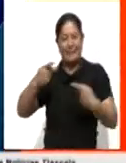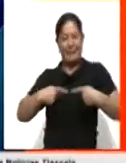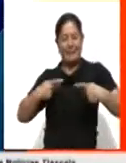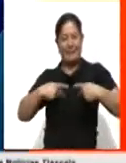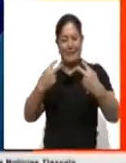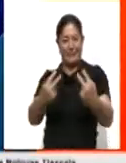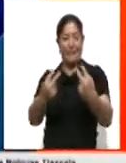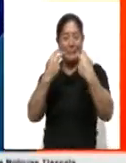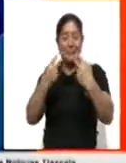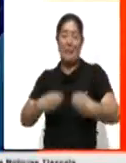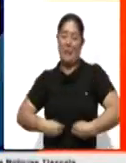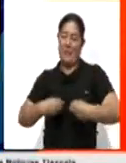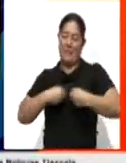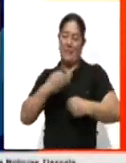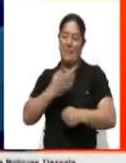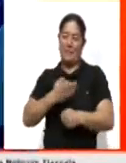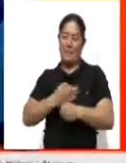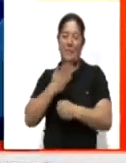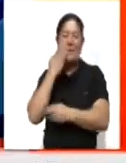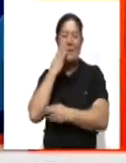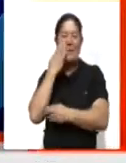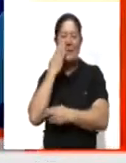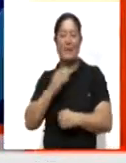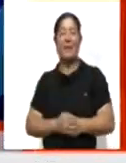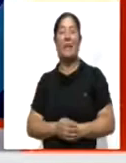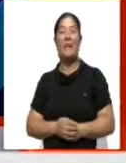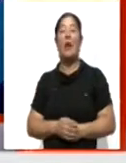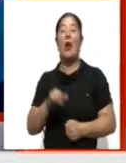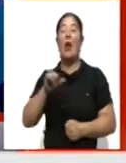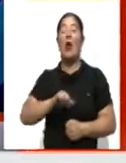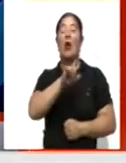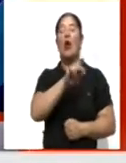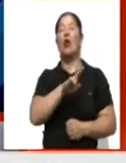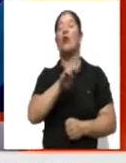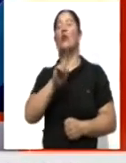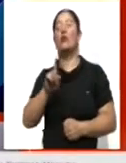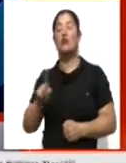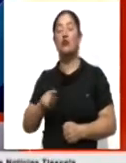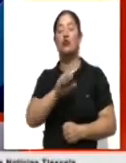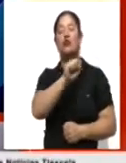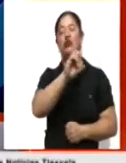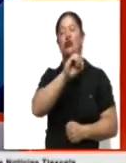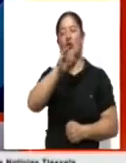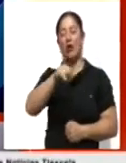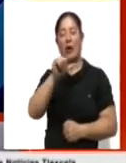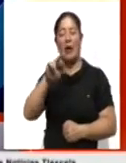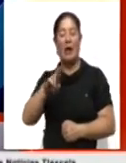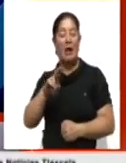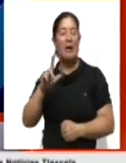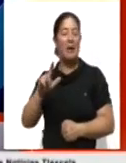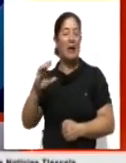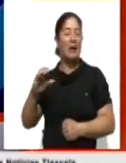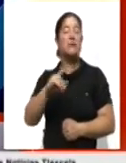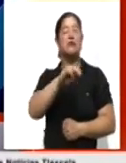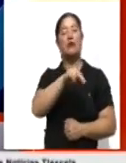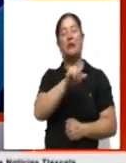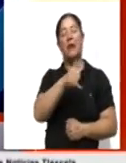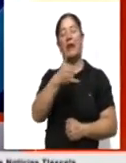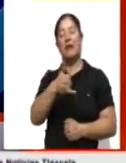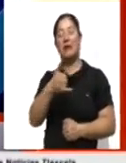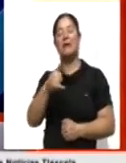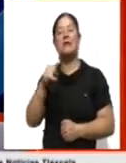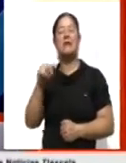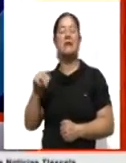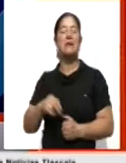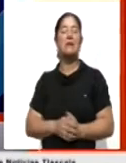la transmisión en vivo. Especialmente saludamos en esta tarde a Luz Morales, Sojar Lira Castro, Nay López Sánchez, Karina